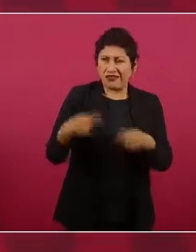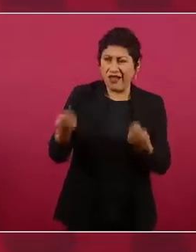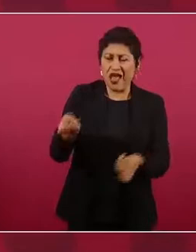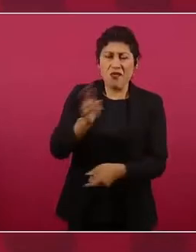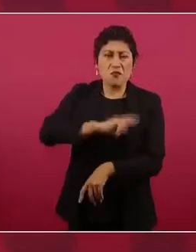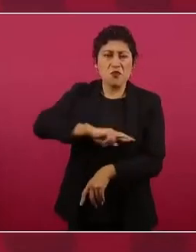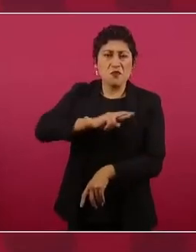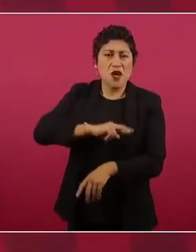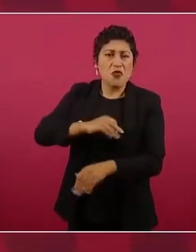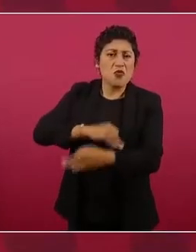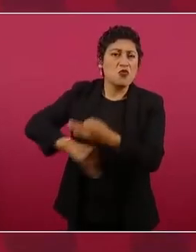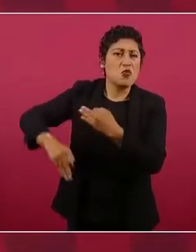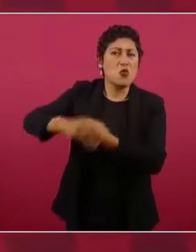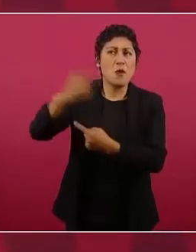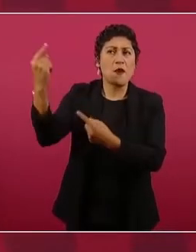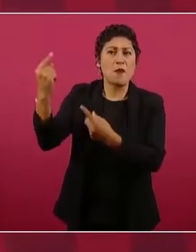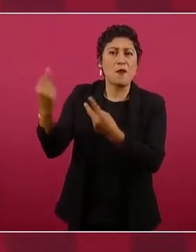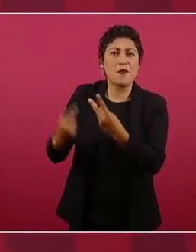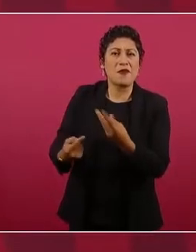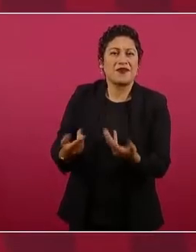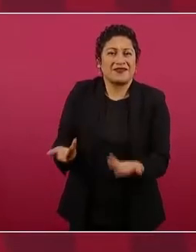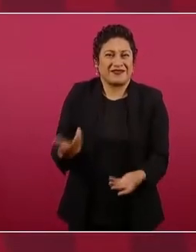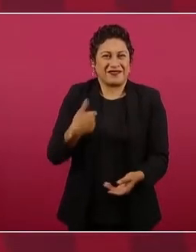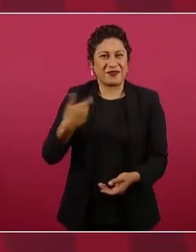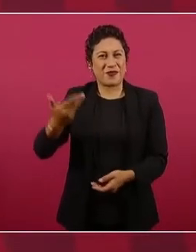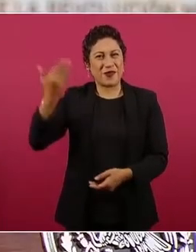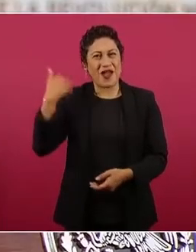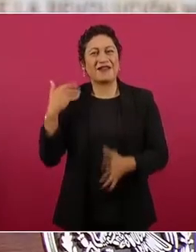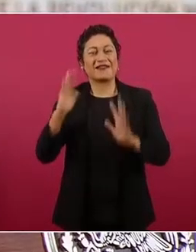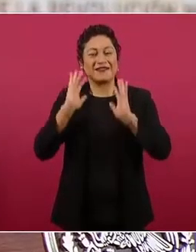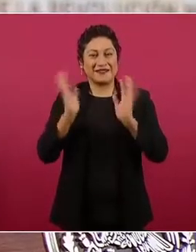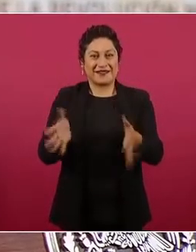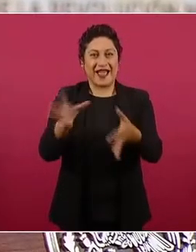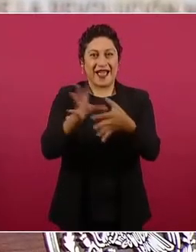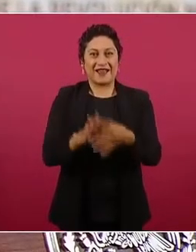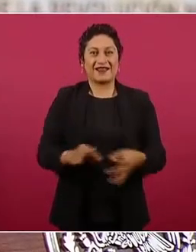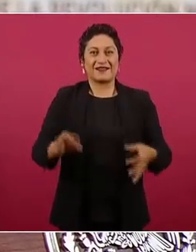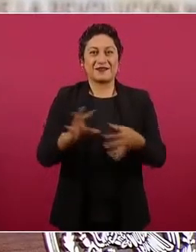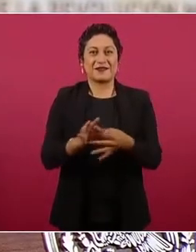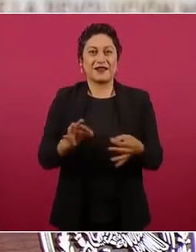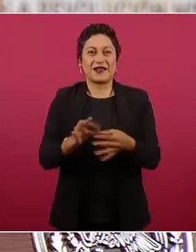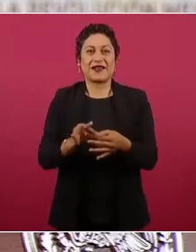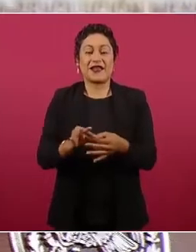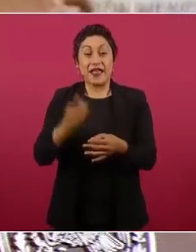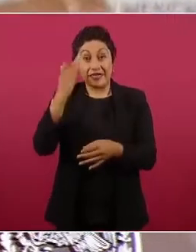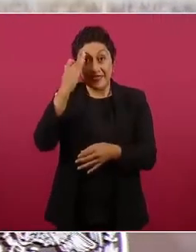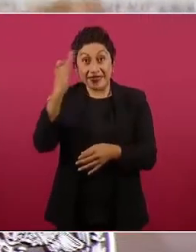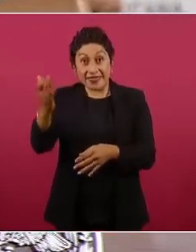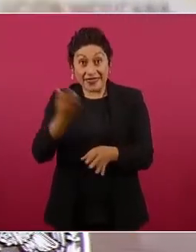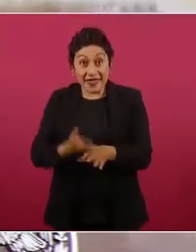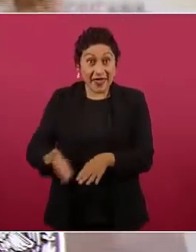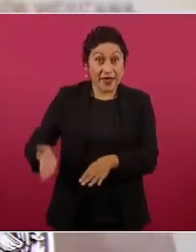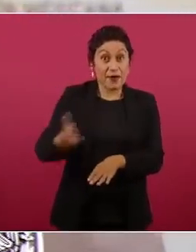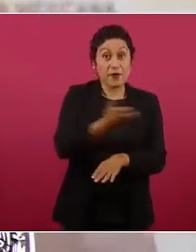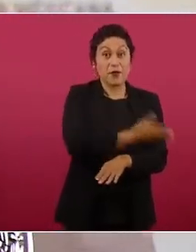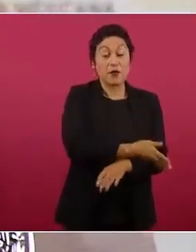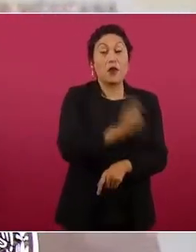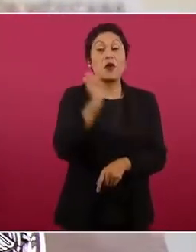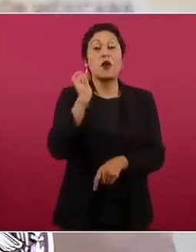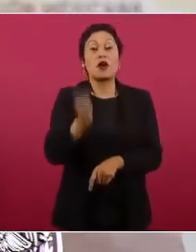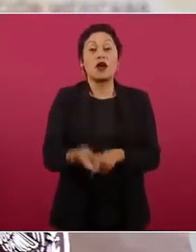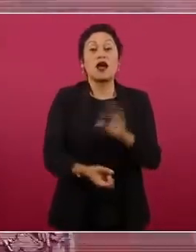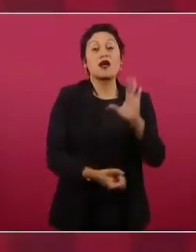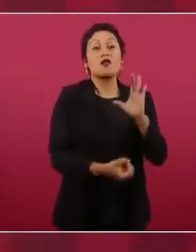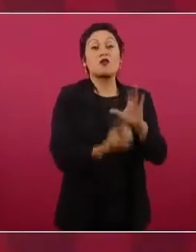ya expliqué cómo fueron creando un andamiaje de instituciones supuestamente